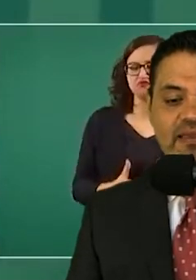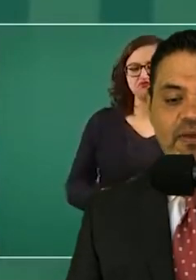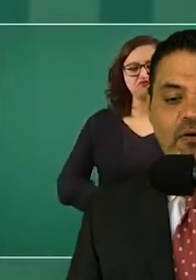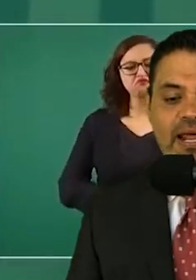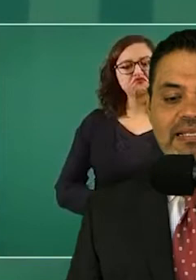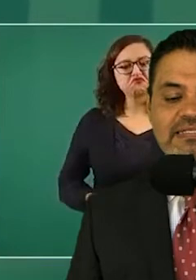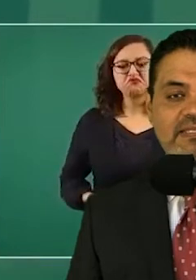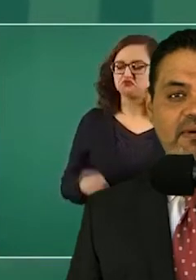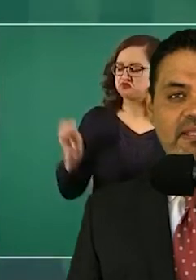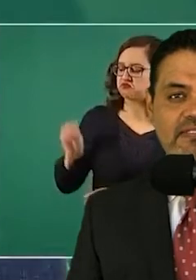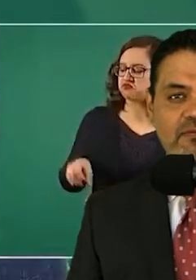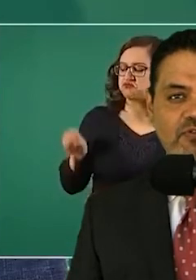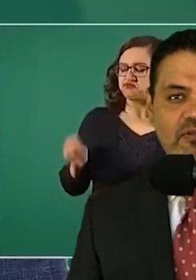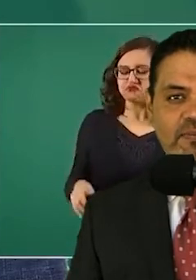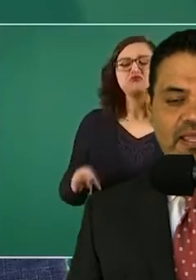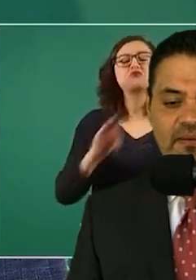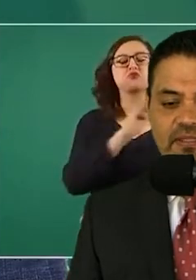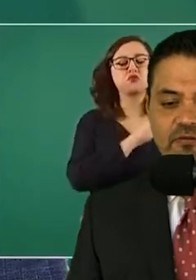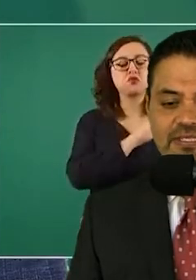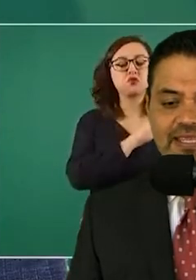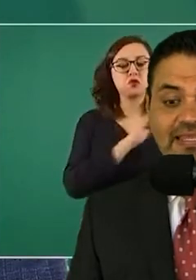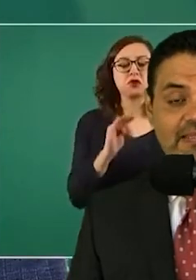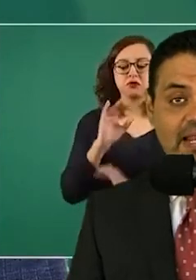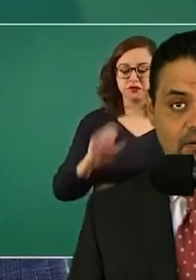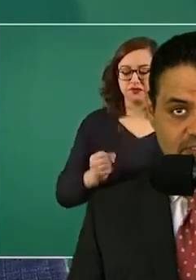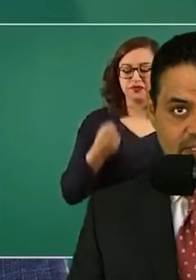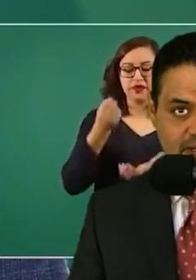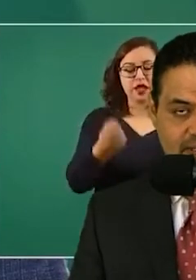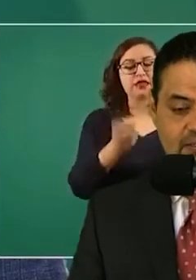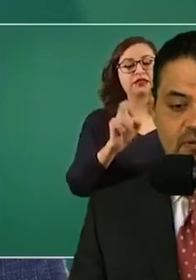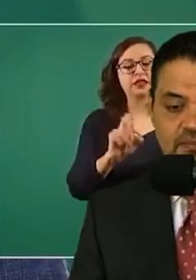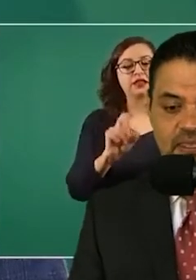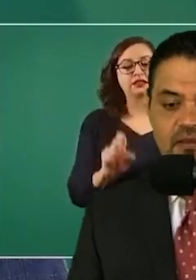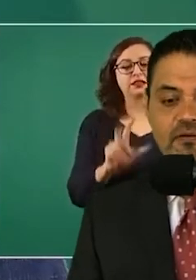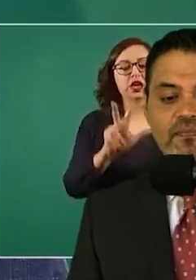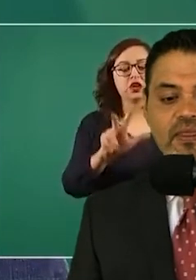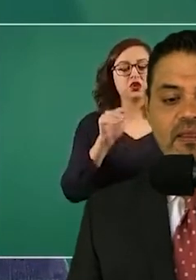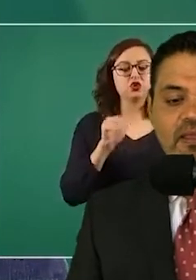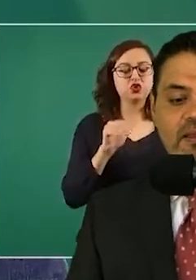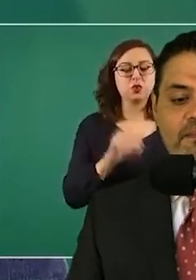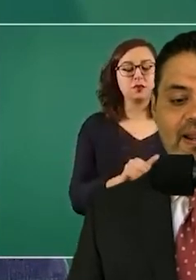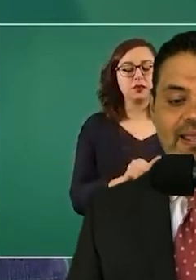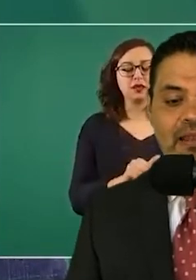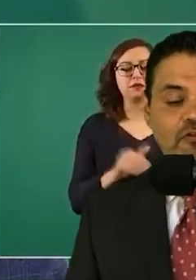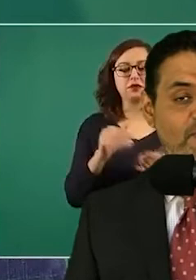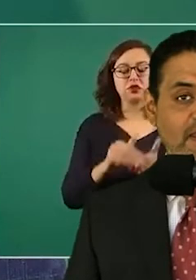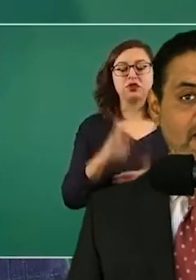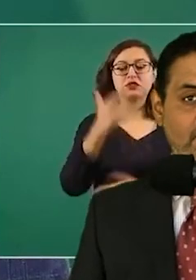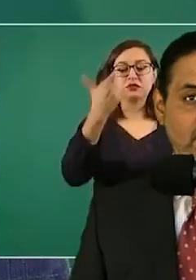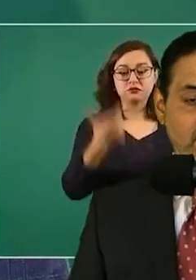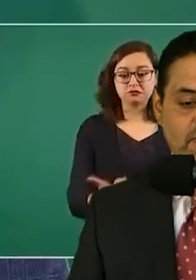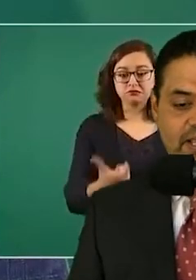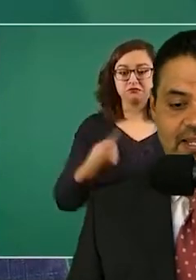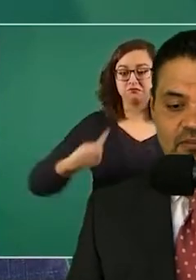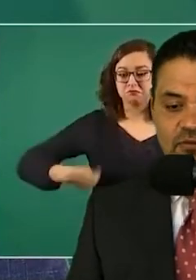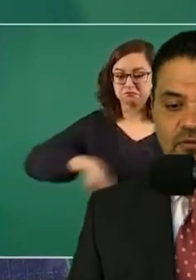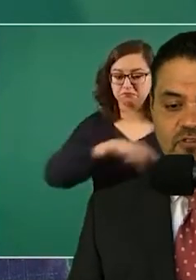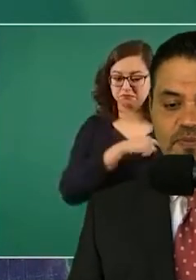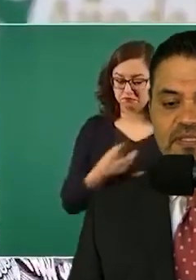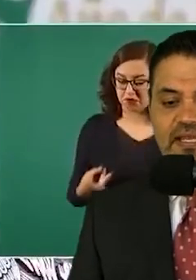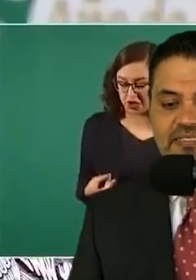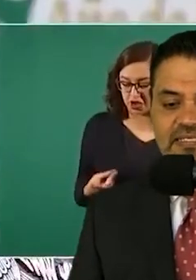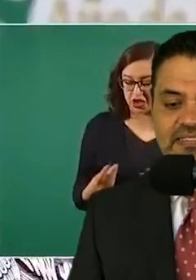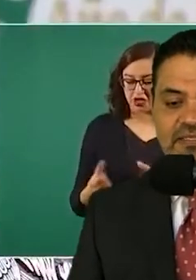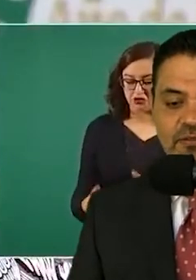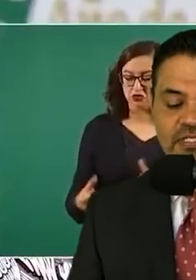se tiene que mejorar el sistema de distribución de medicamentos interno, es decir, dentro de México para que los medicamentos lleguen a todos